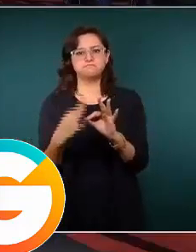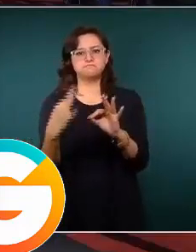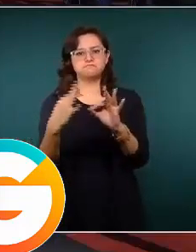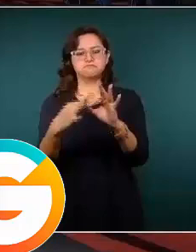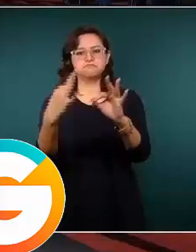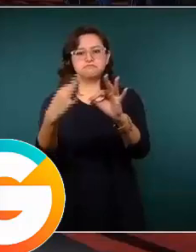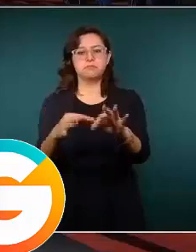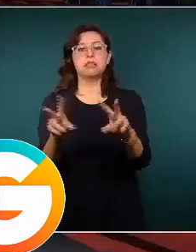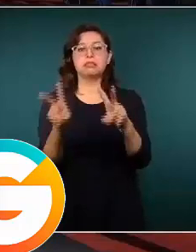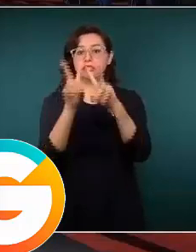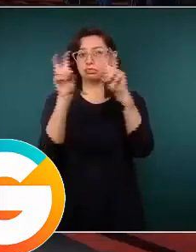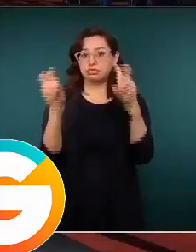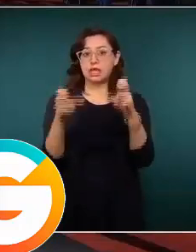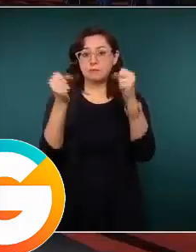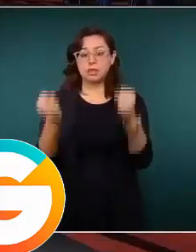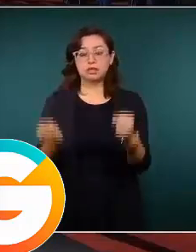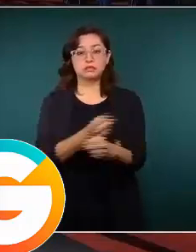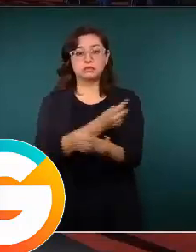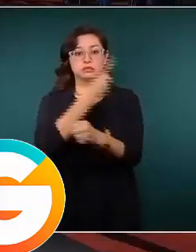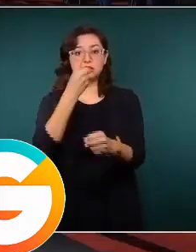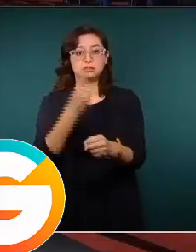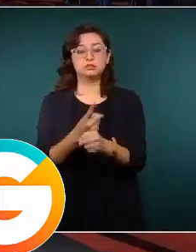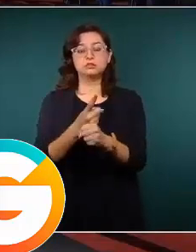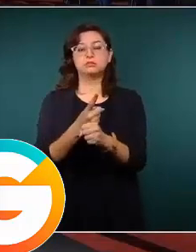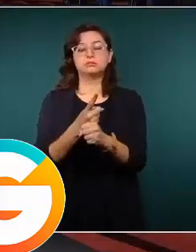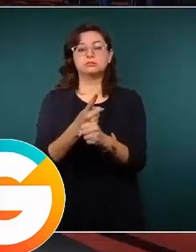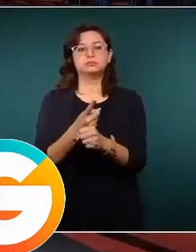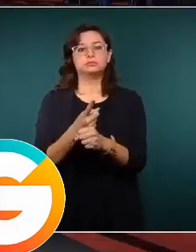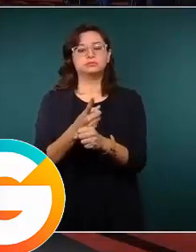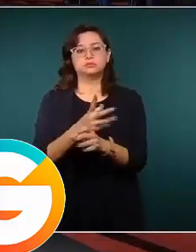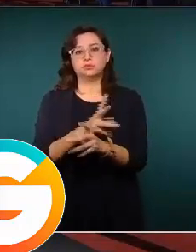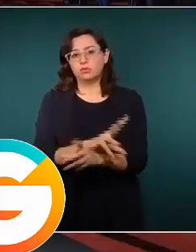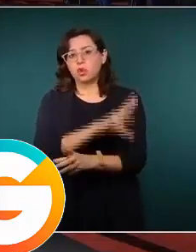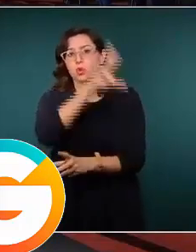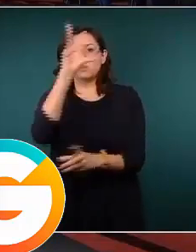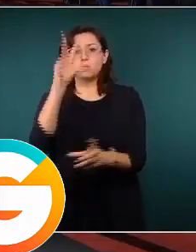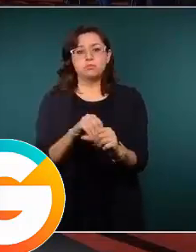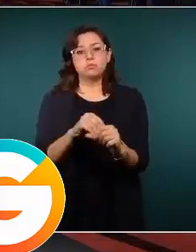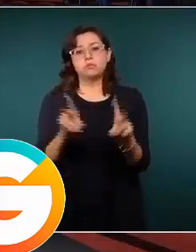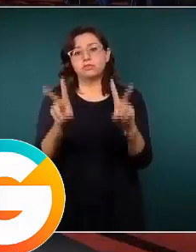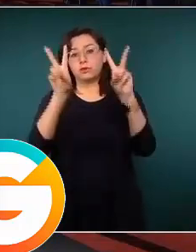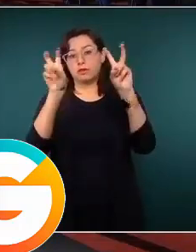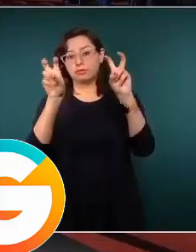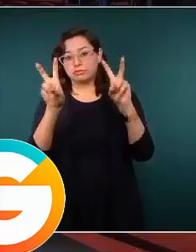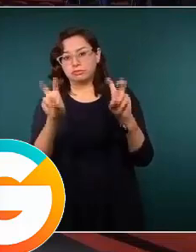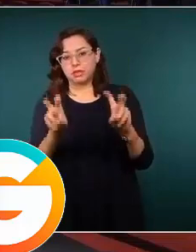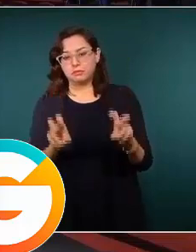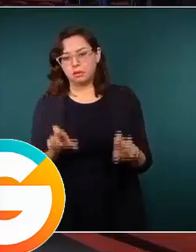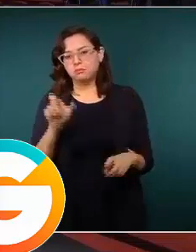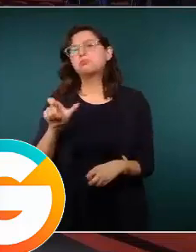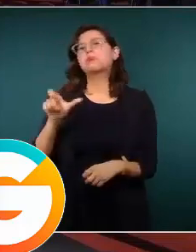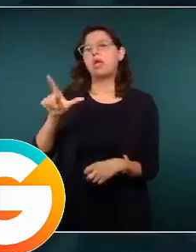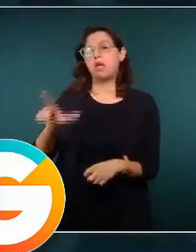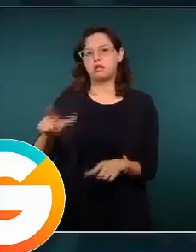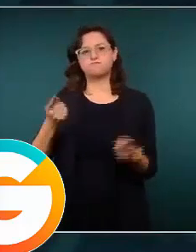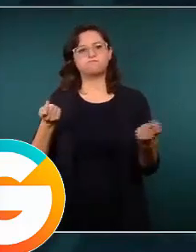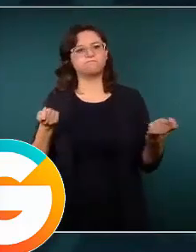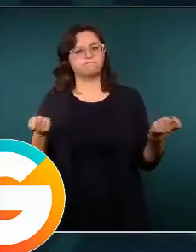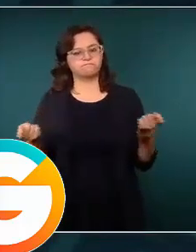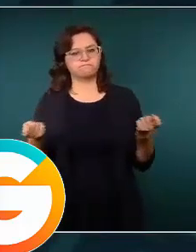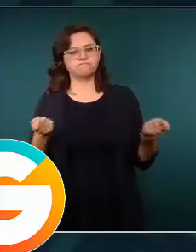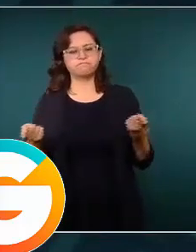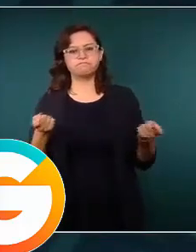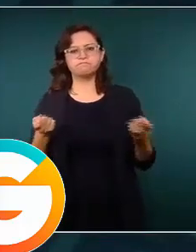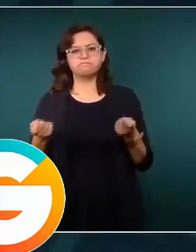de todo lo relacionado con la seguridad y con el